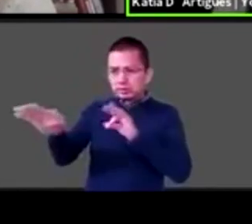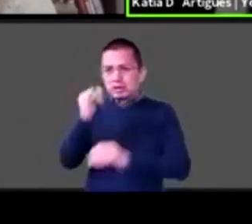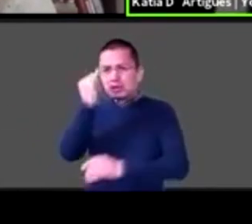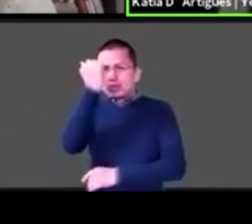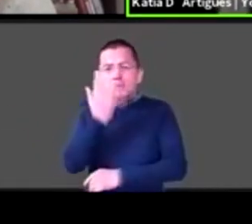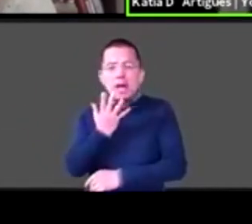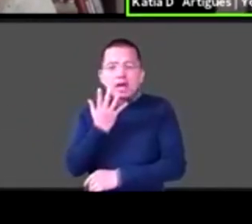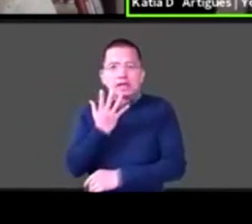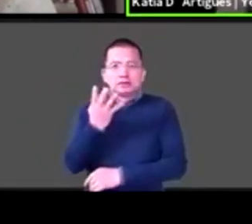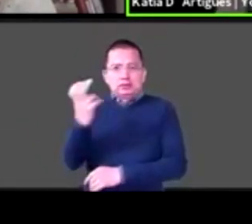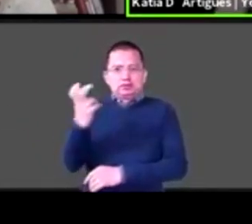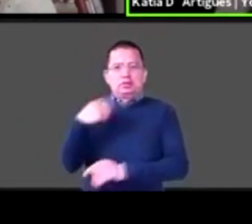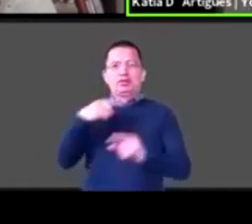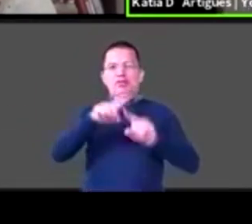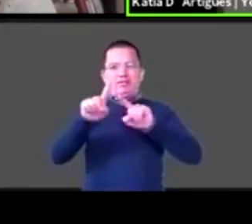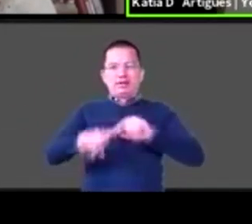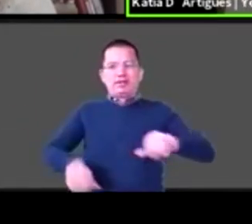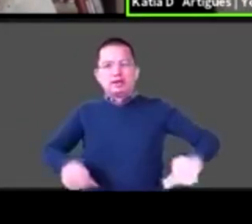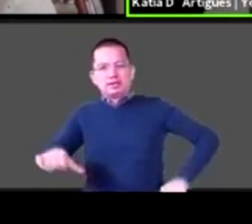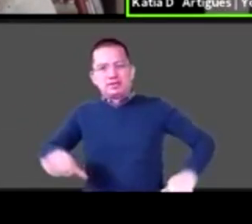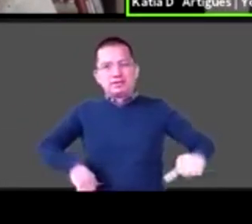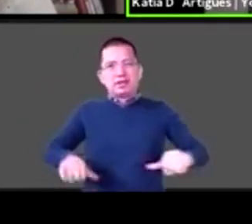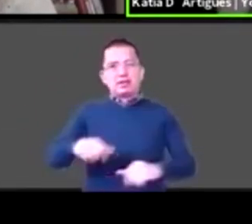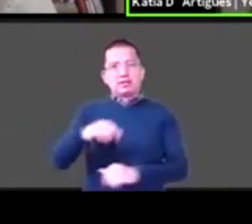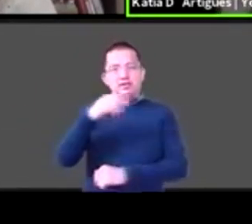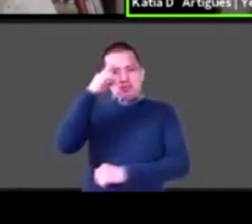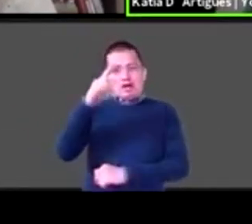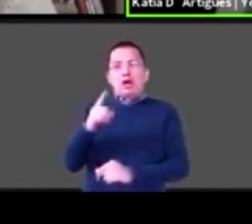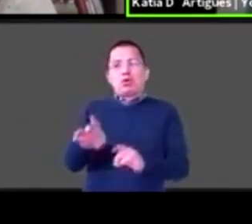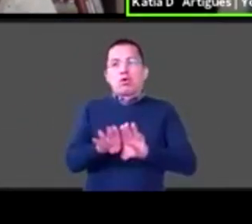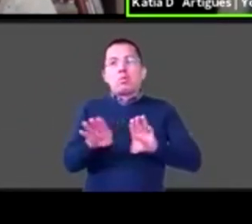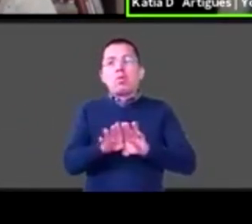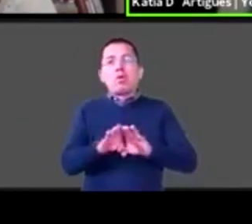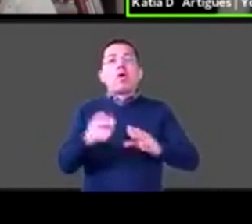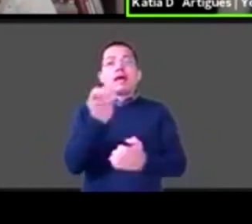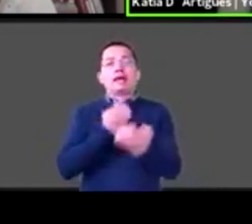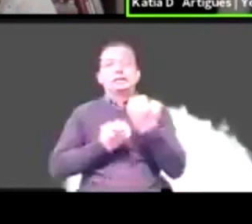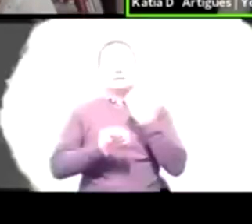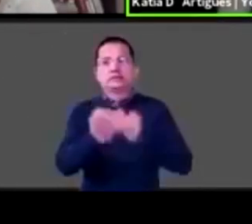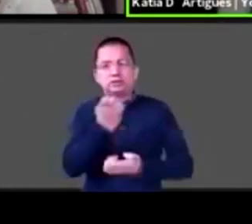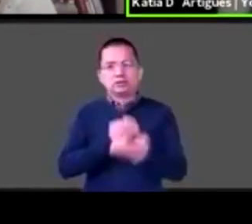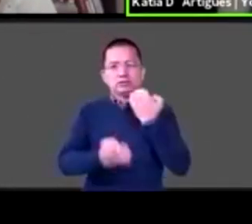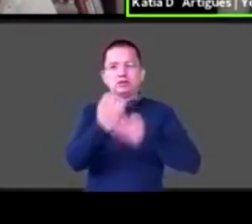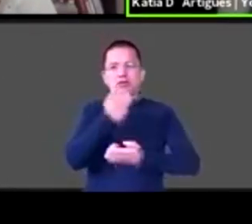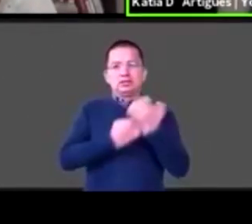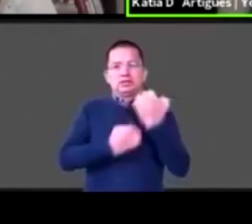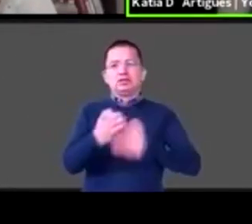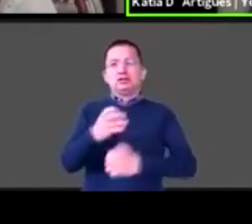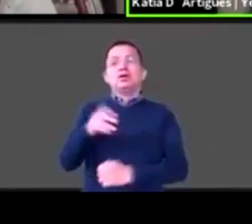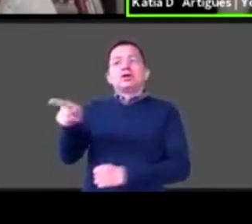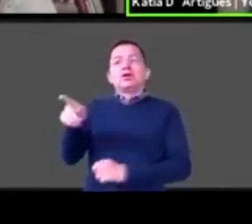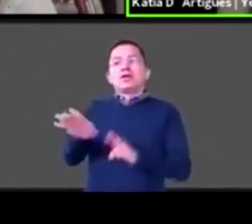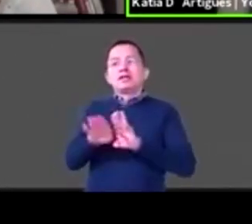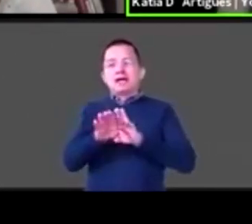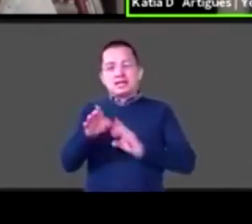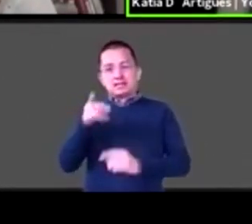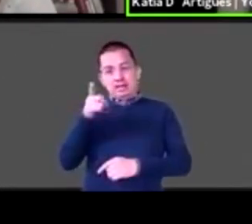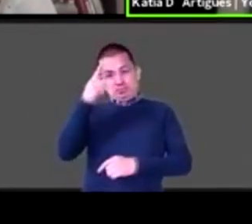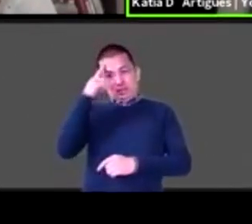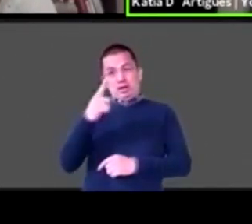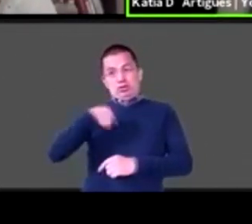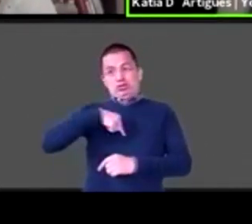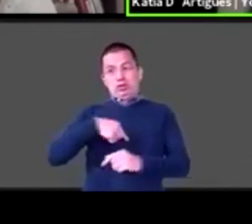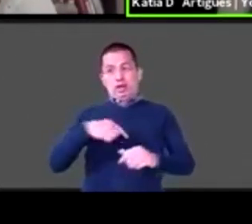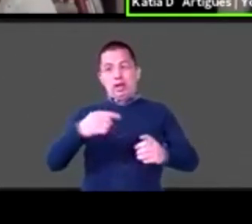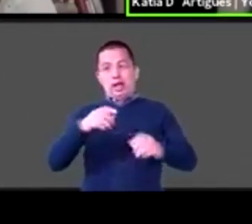según yo íbamos a hacer en el día, que era ambiciosísimo, ¿no? Si hacemos cinco de las diez planeadas, pues ya